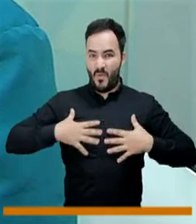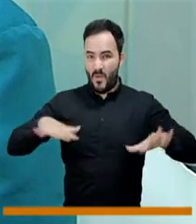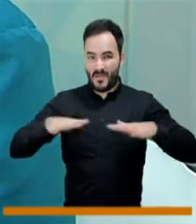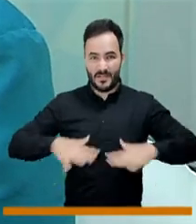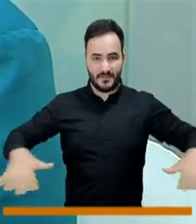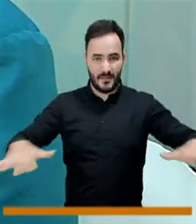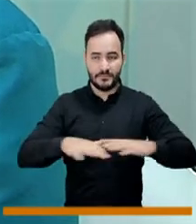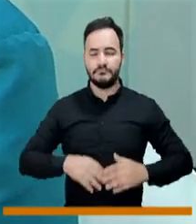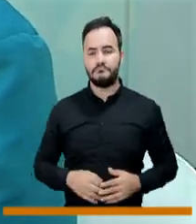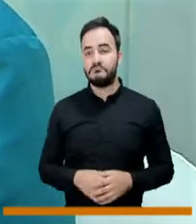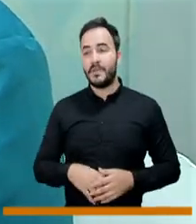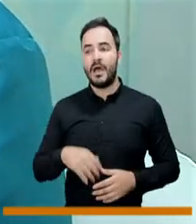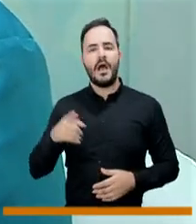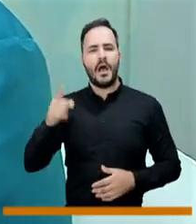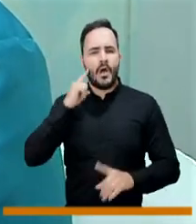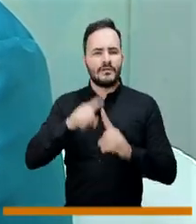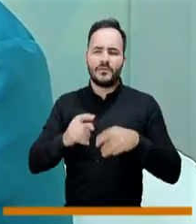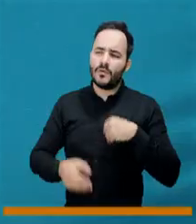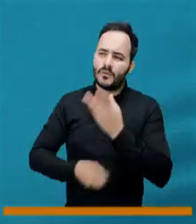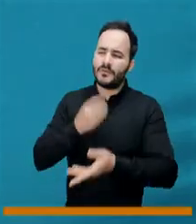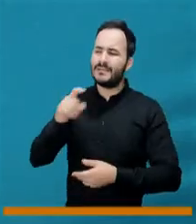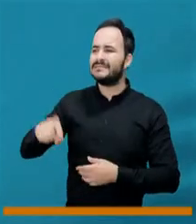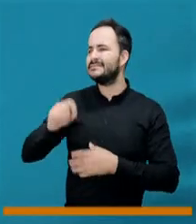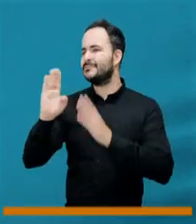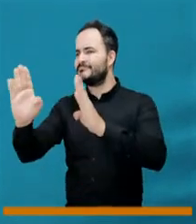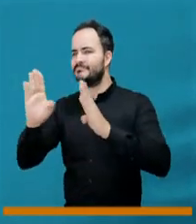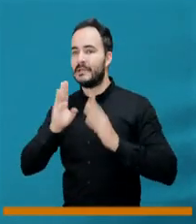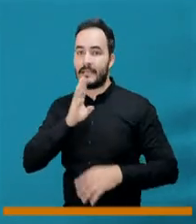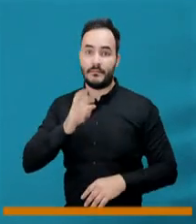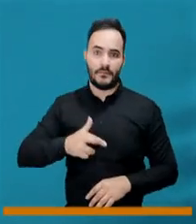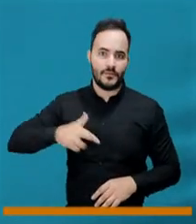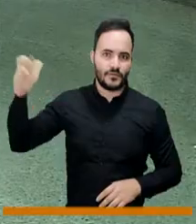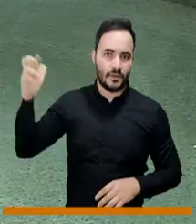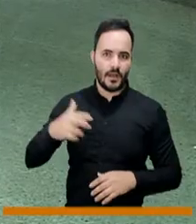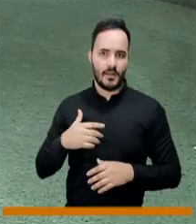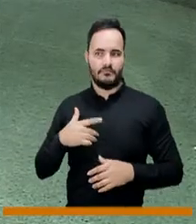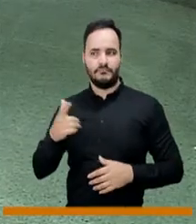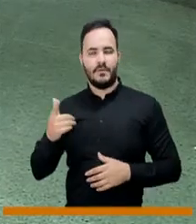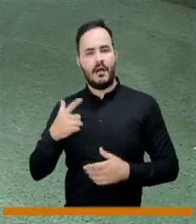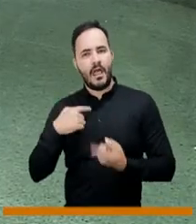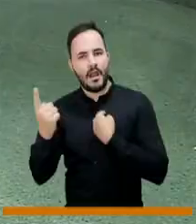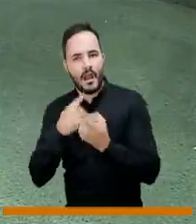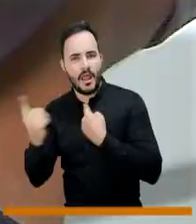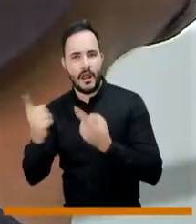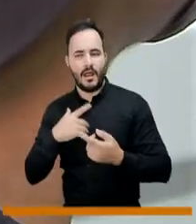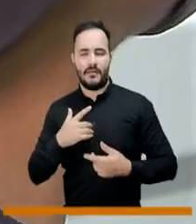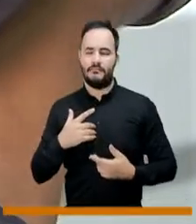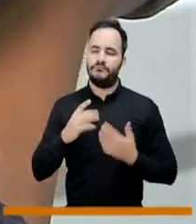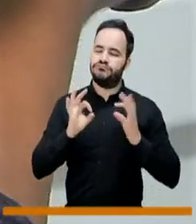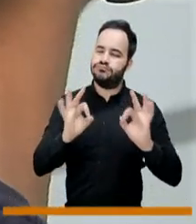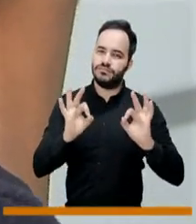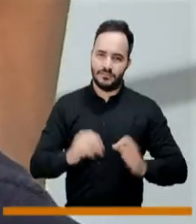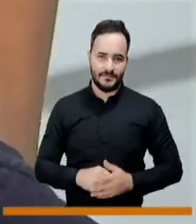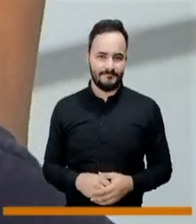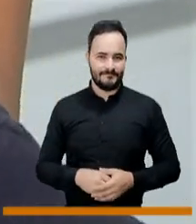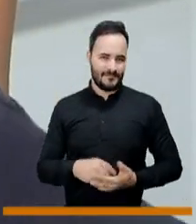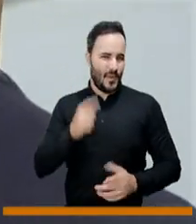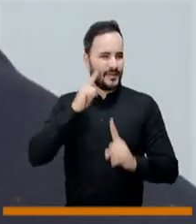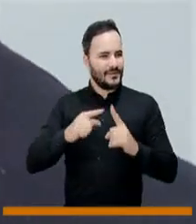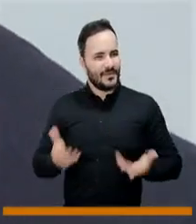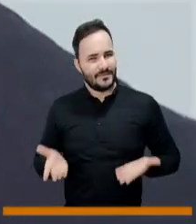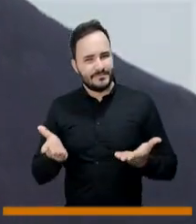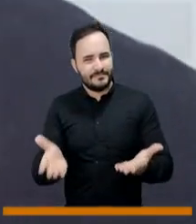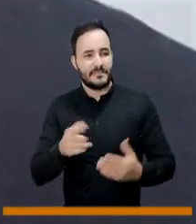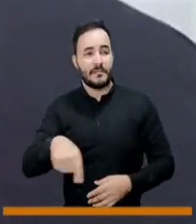profesional, de una escucha activa. ¿Cierto? Nosotros, como te digo, es un modelo muy simple, es abrir un espacio, es disponer un profesional